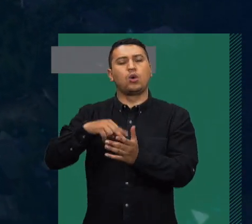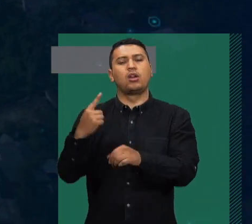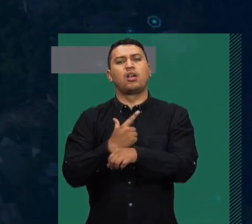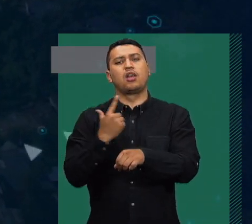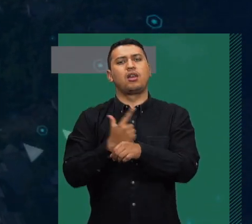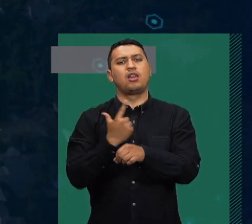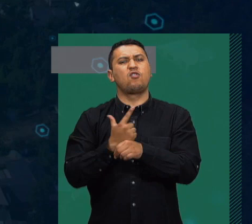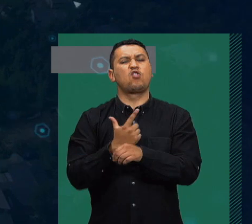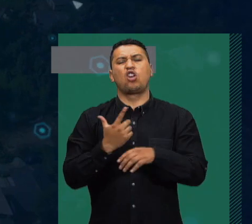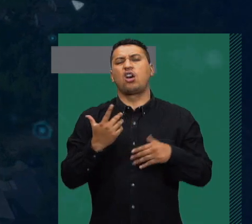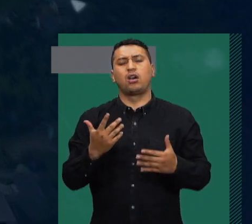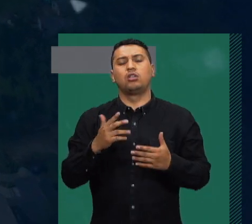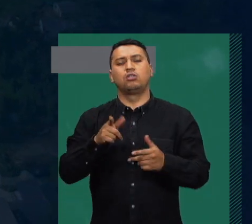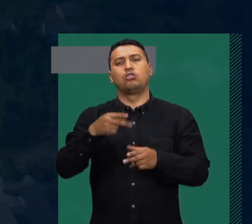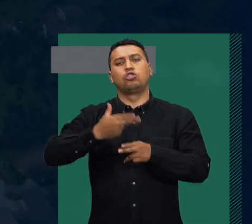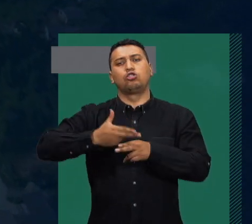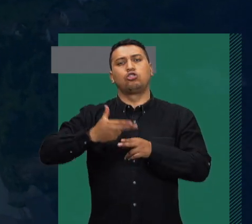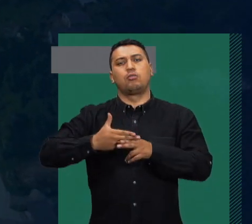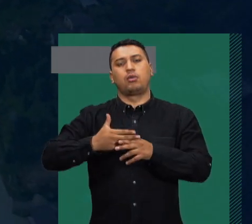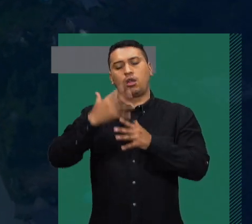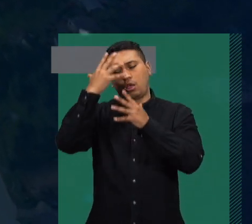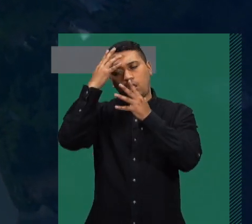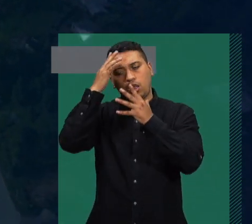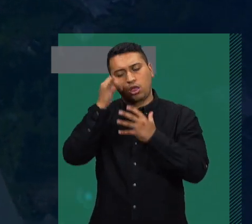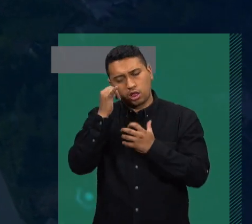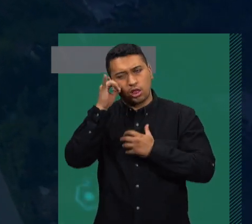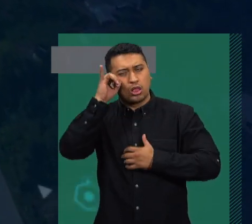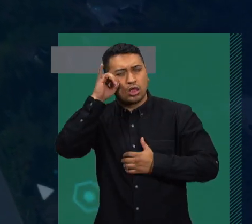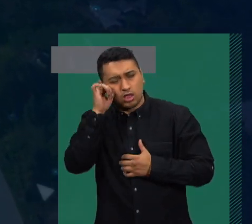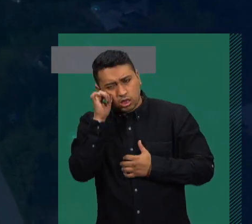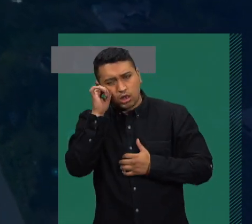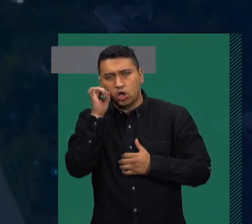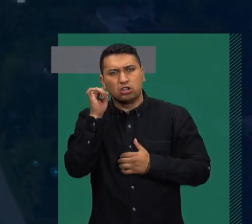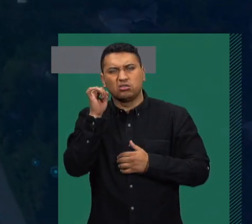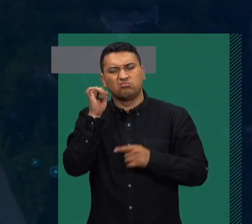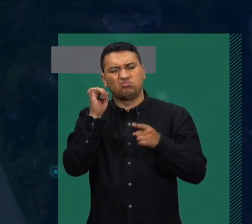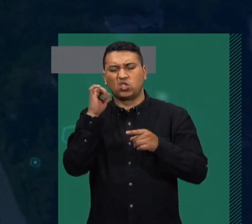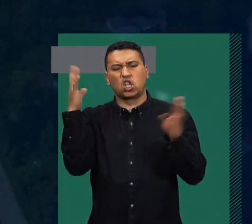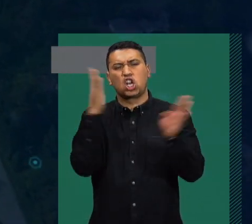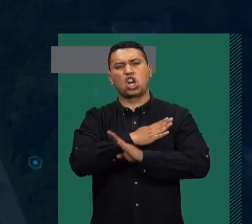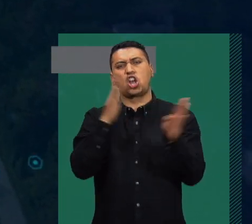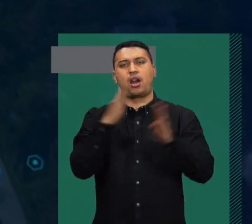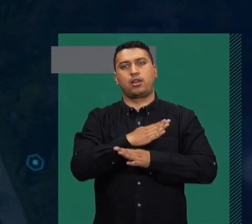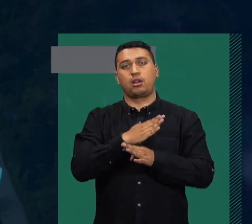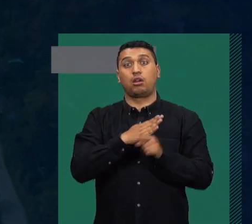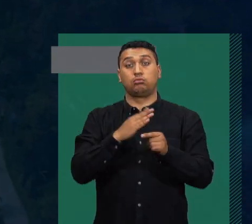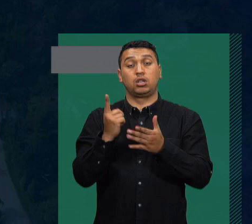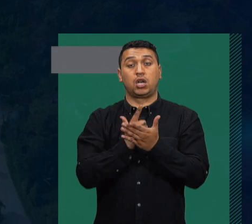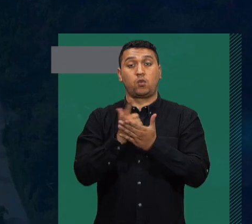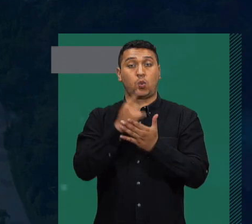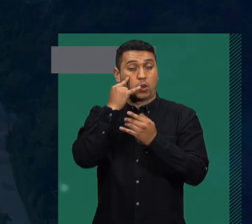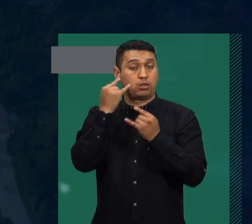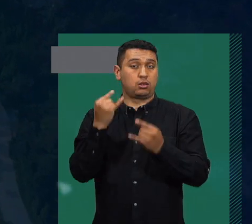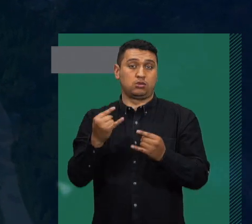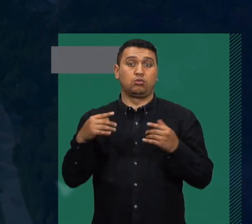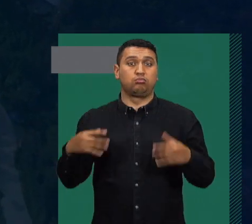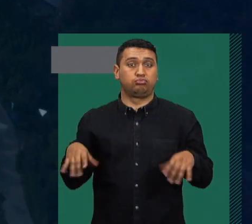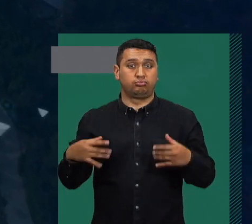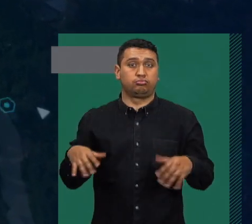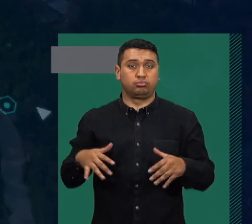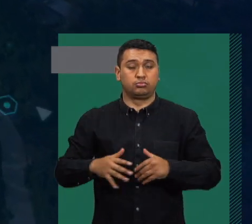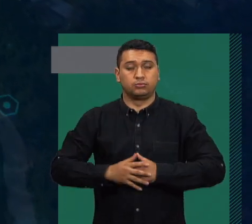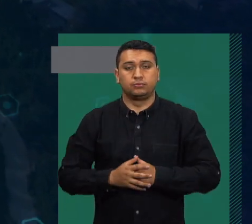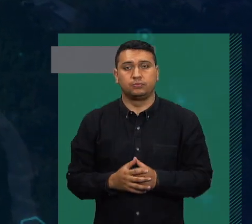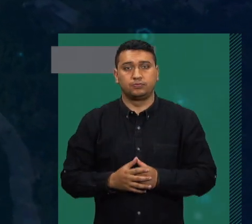depresión no existe, que desde su título es una invitación a pensar muy bien qué decir y qué no decir cuando alguien padece